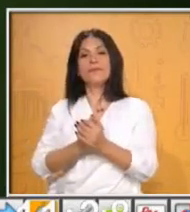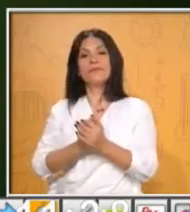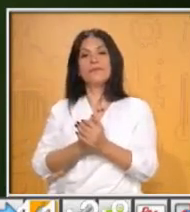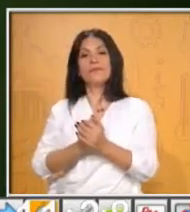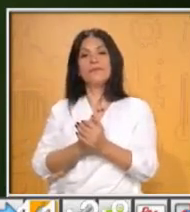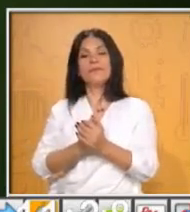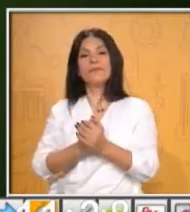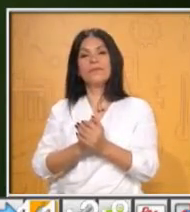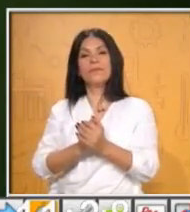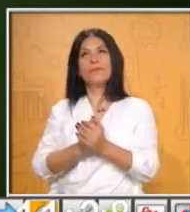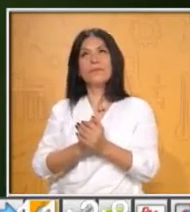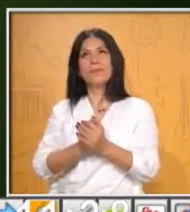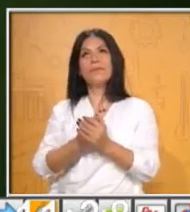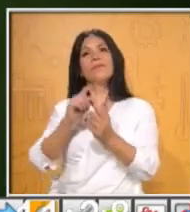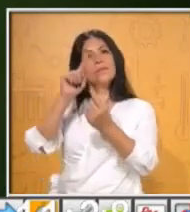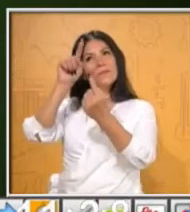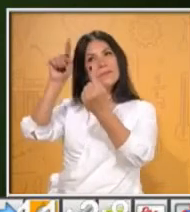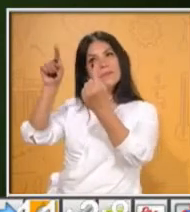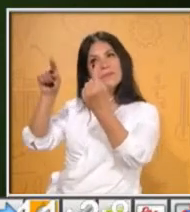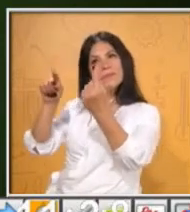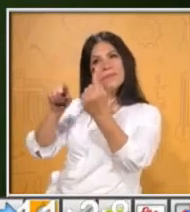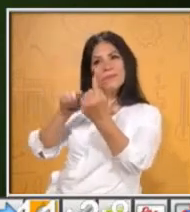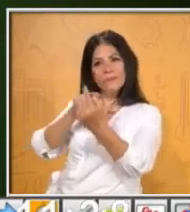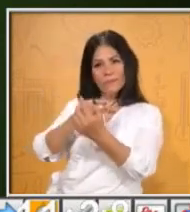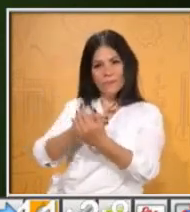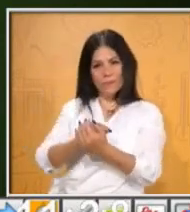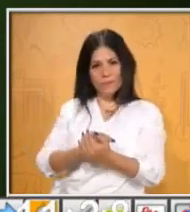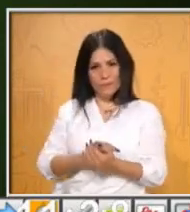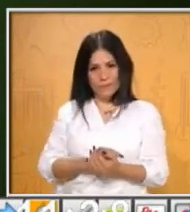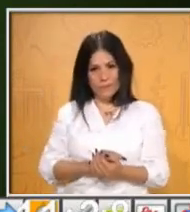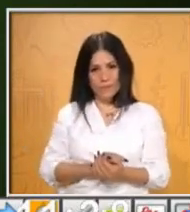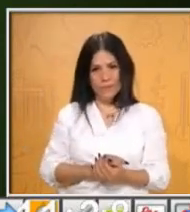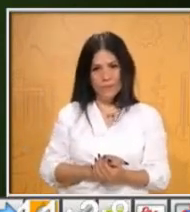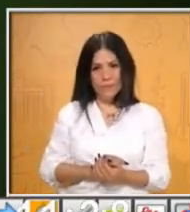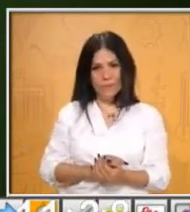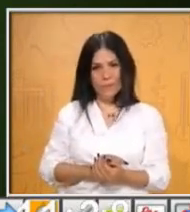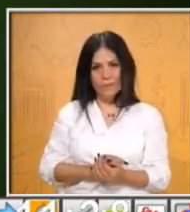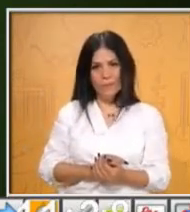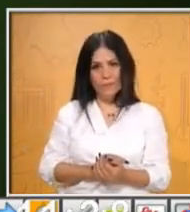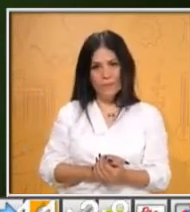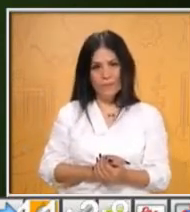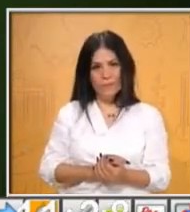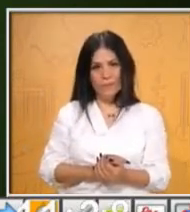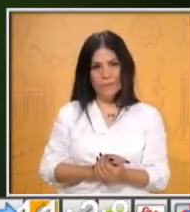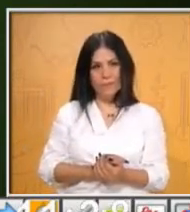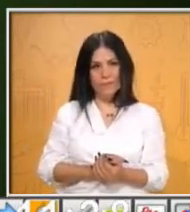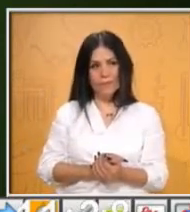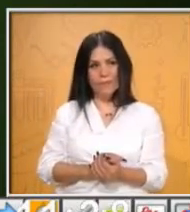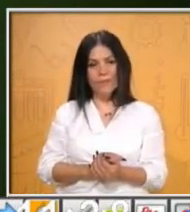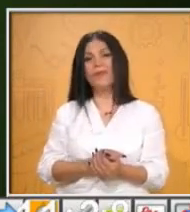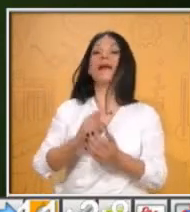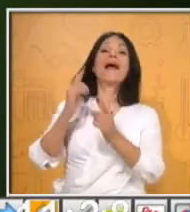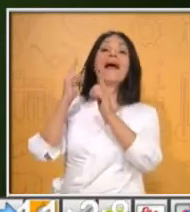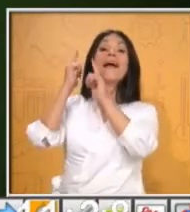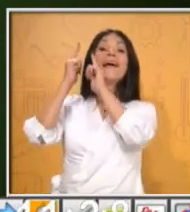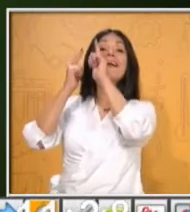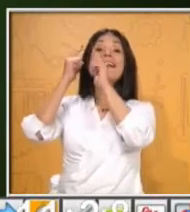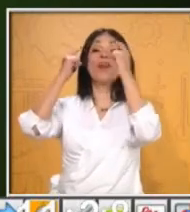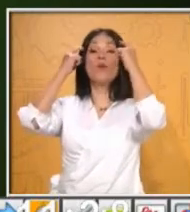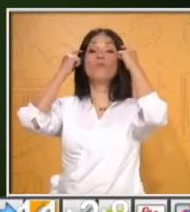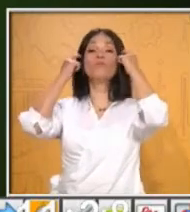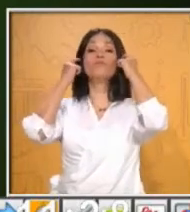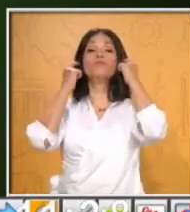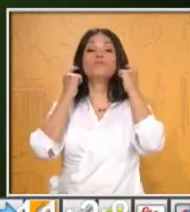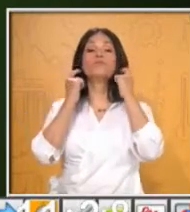Jalisco un octavo de vuelta, vamos a llegar a Guerrero. A Guerrero.